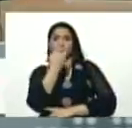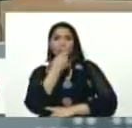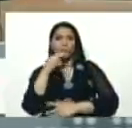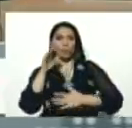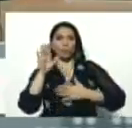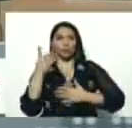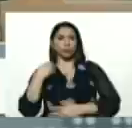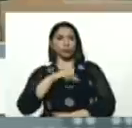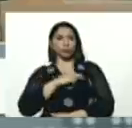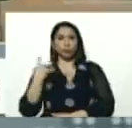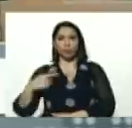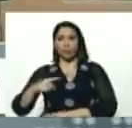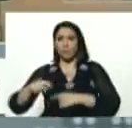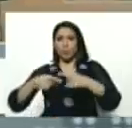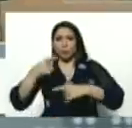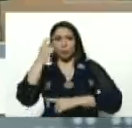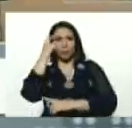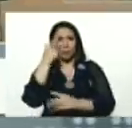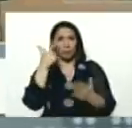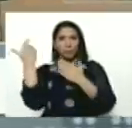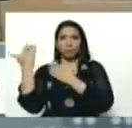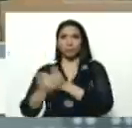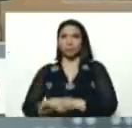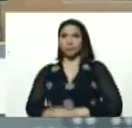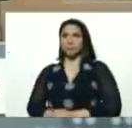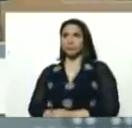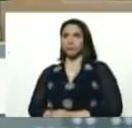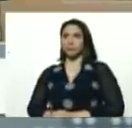tenemos, en los próximos días, adelante, compañero presidente.